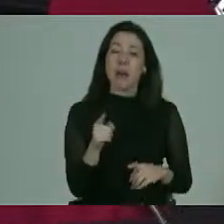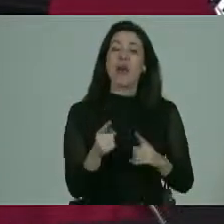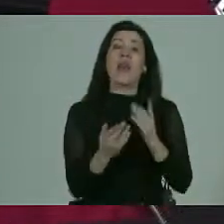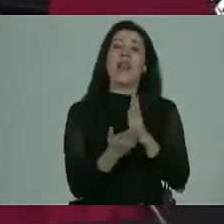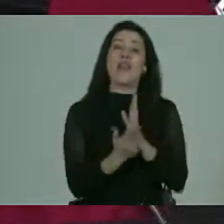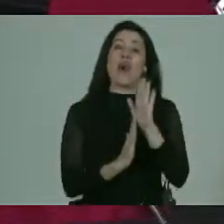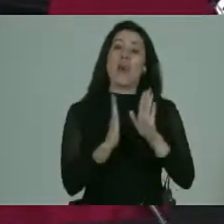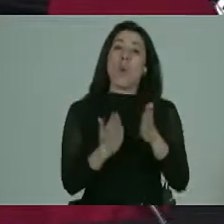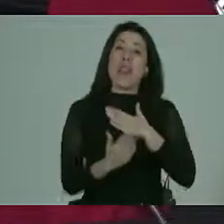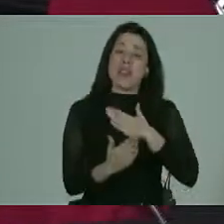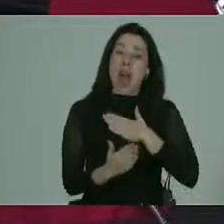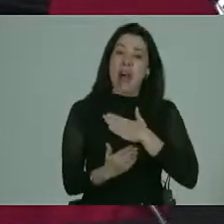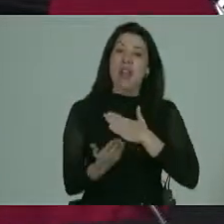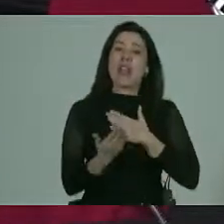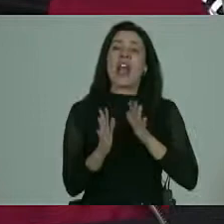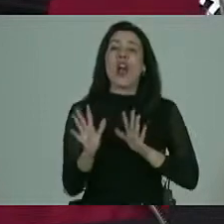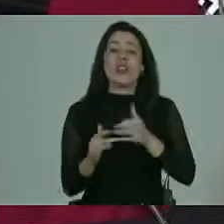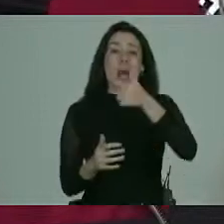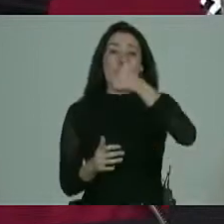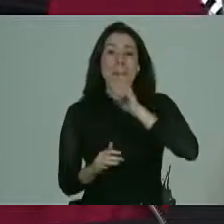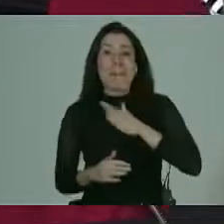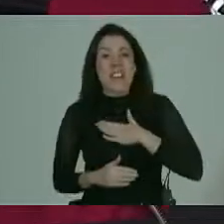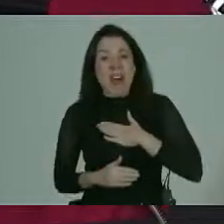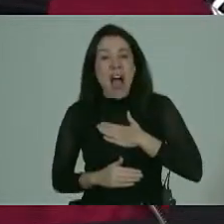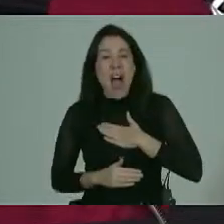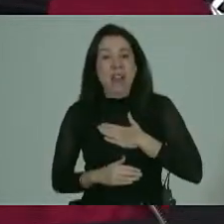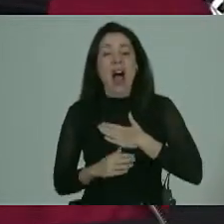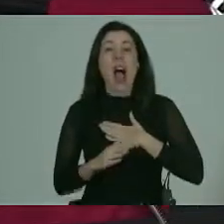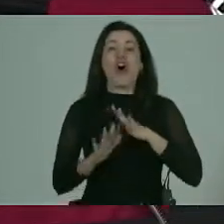autocuidado es saber qué es lo privado y lo público